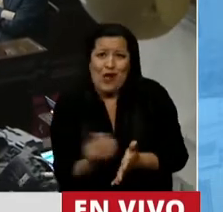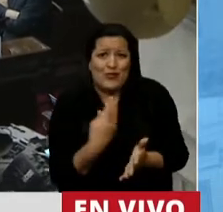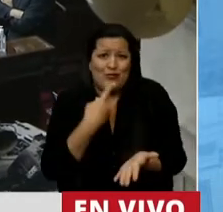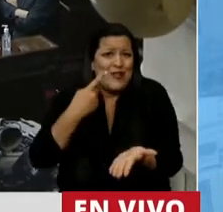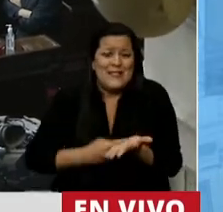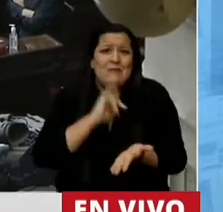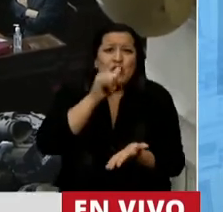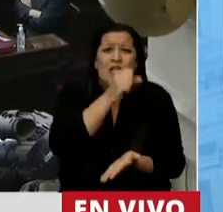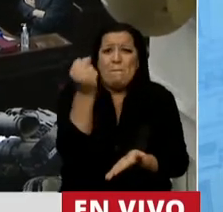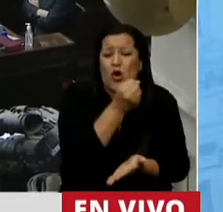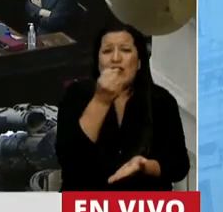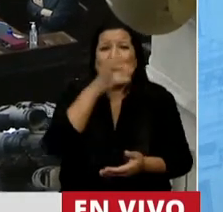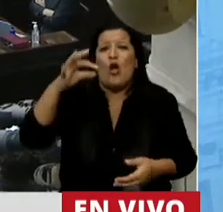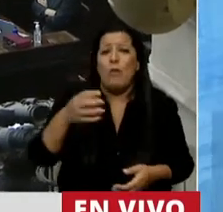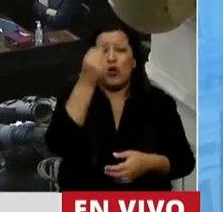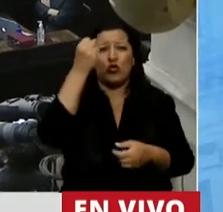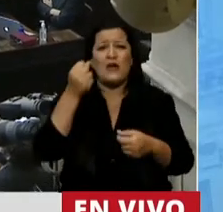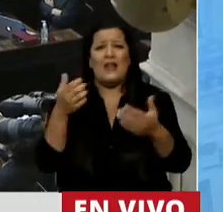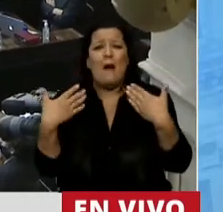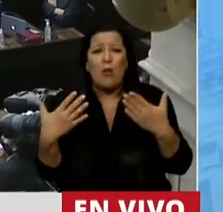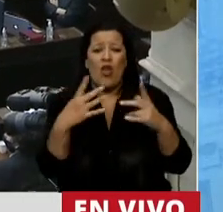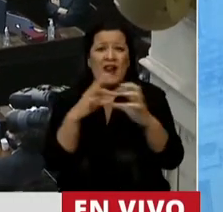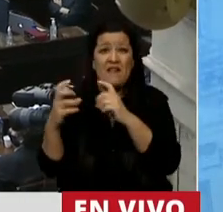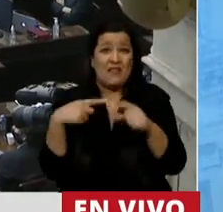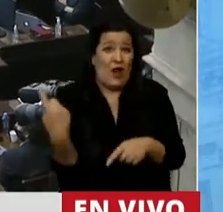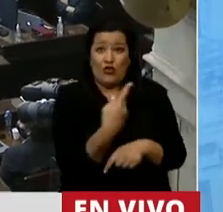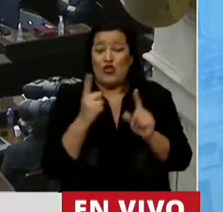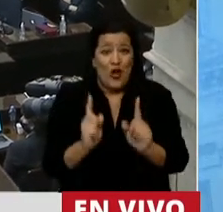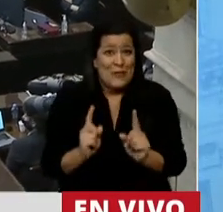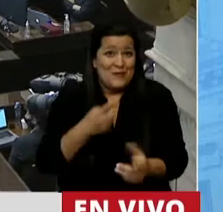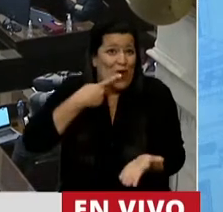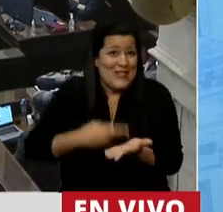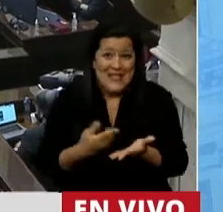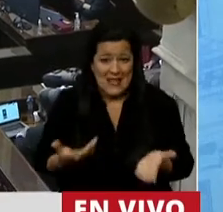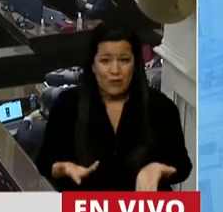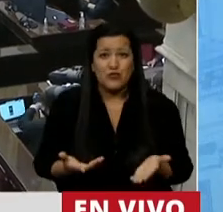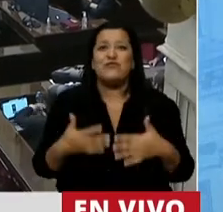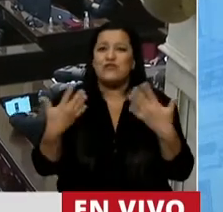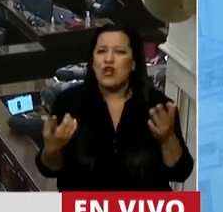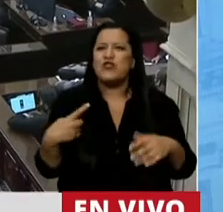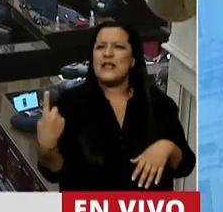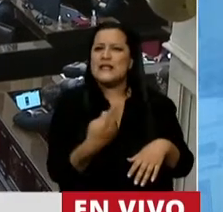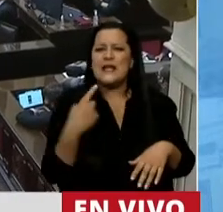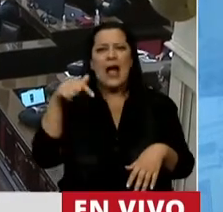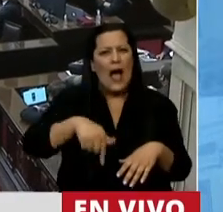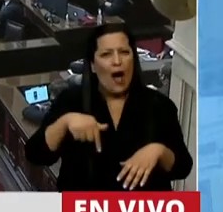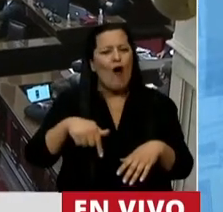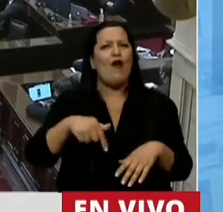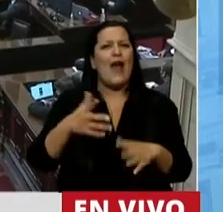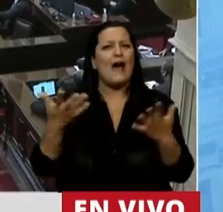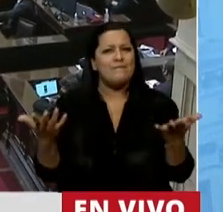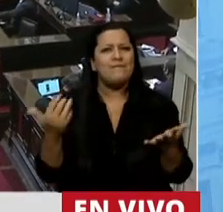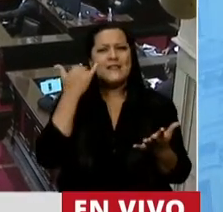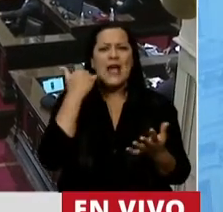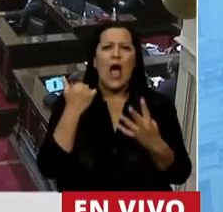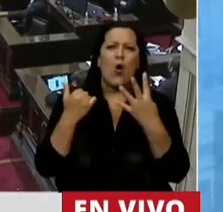la oportunidad y la posibilidad de debatir. Y en eso creo que nosotros estamos llegando acá, al menos con